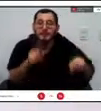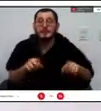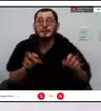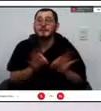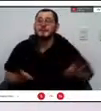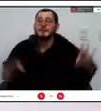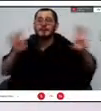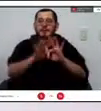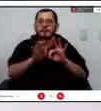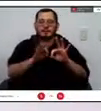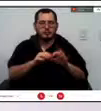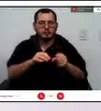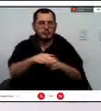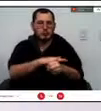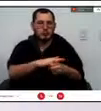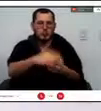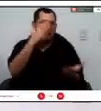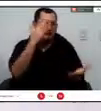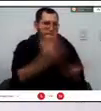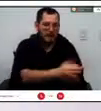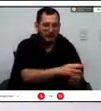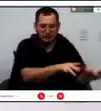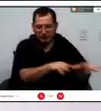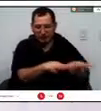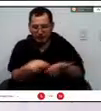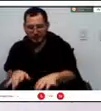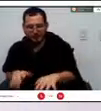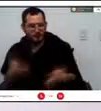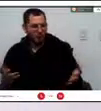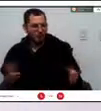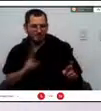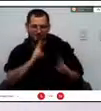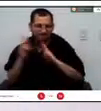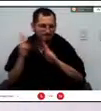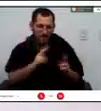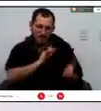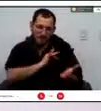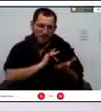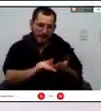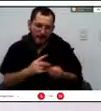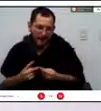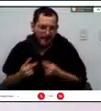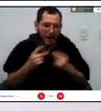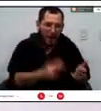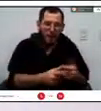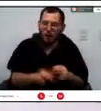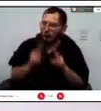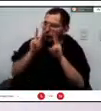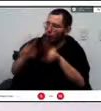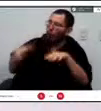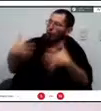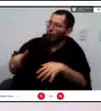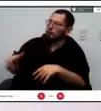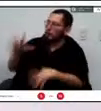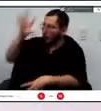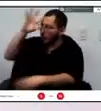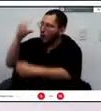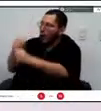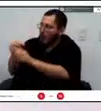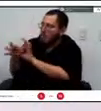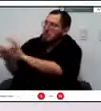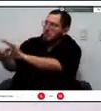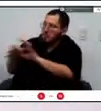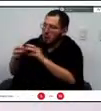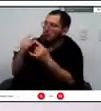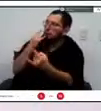para la respuesta y cuando ocurren los eventos también ustedes veo que articulan también con acciones de recuperación vamos entonces